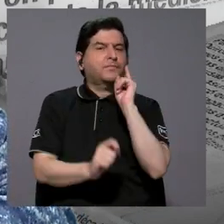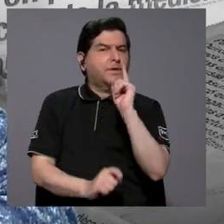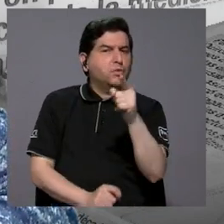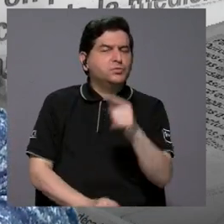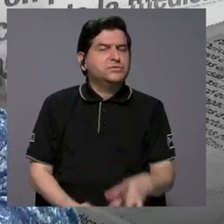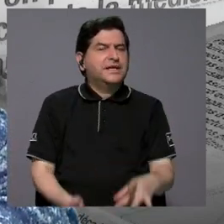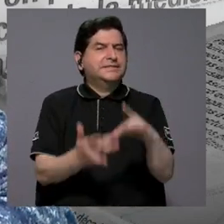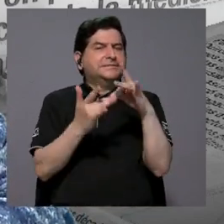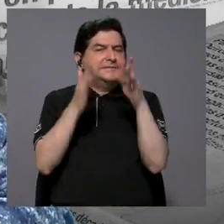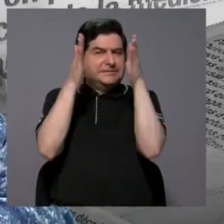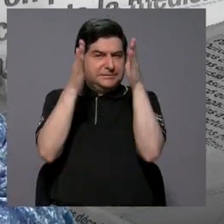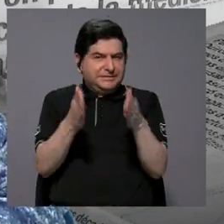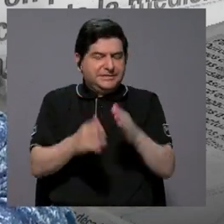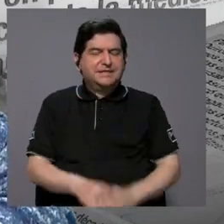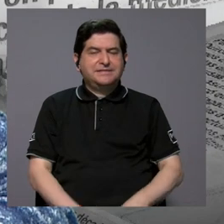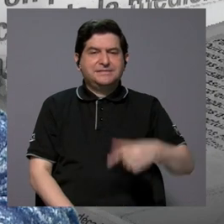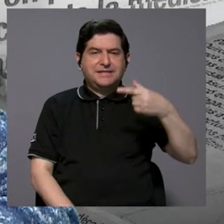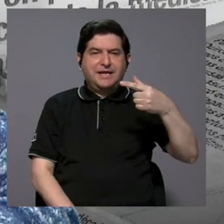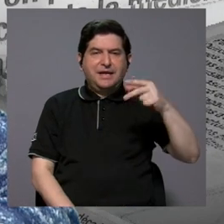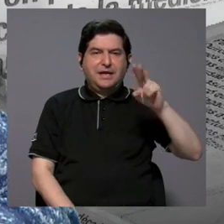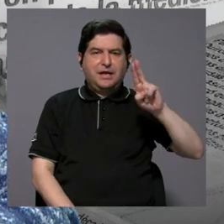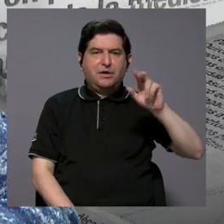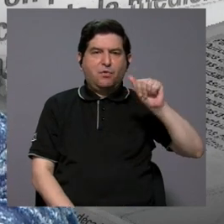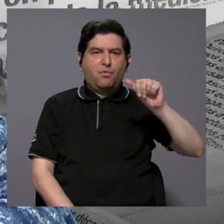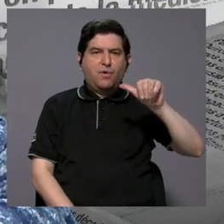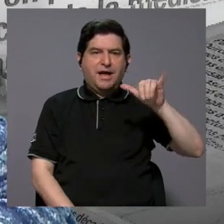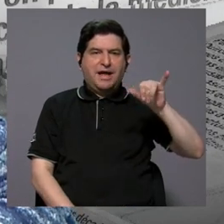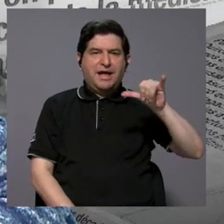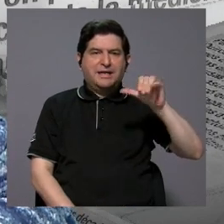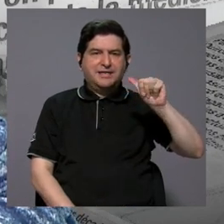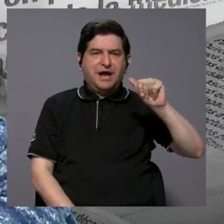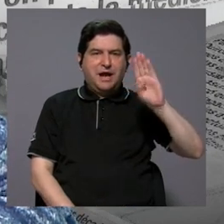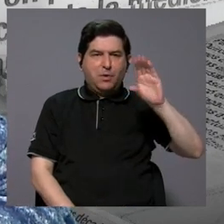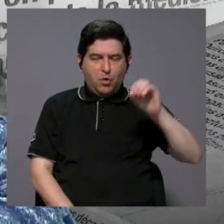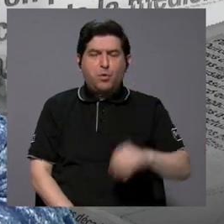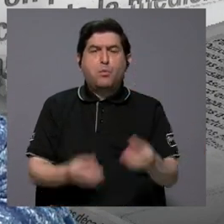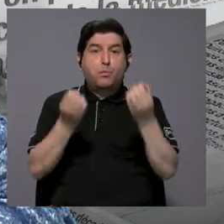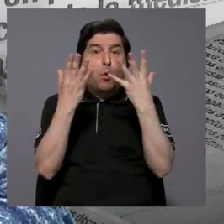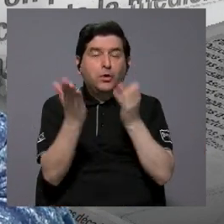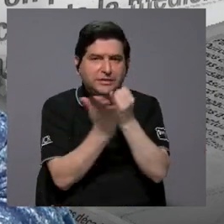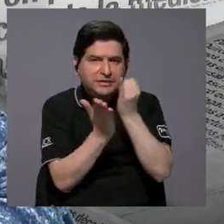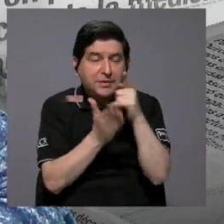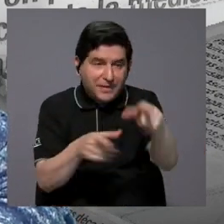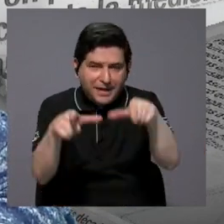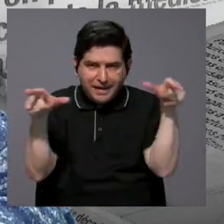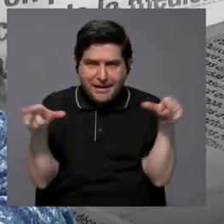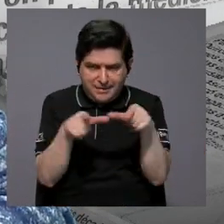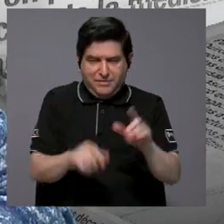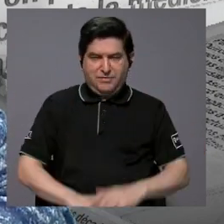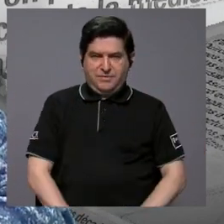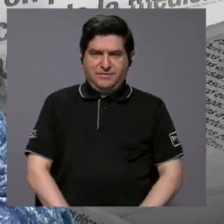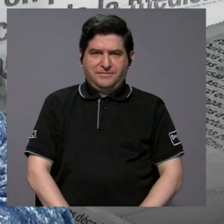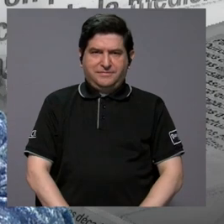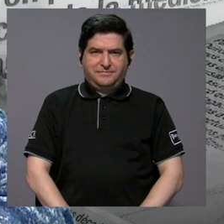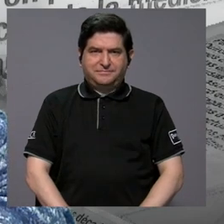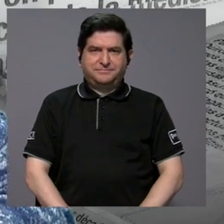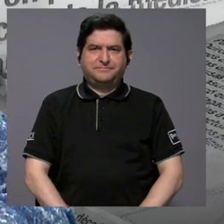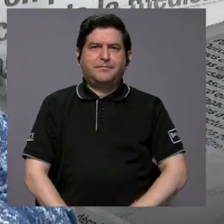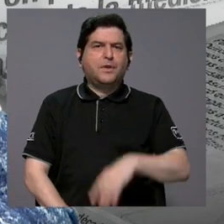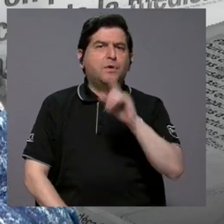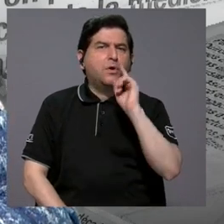se ha especializado mucho en Guayau, ha realizado mucha investigación en Guayau, y ¿qué es lo que